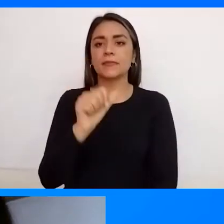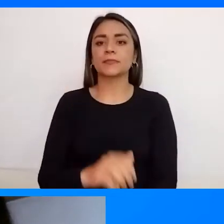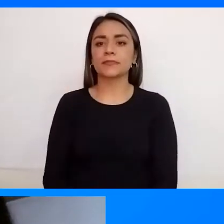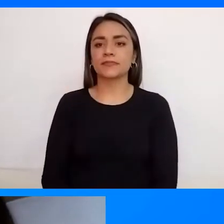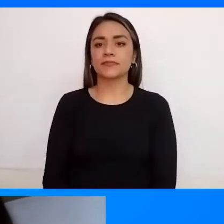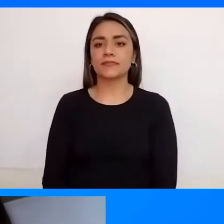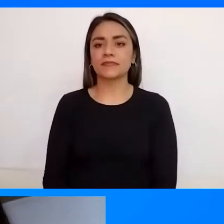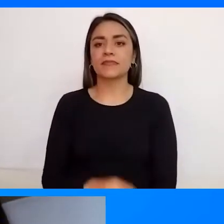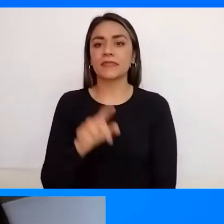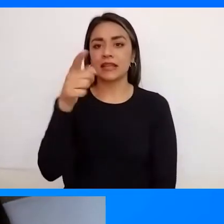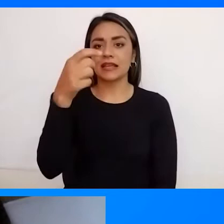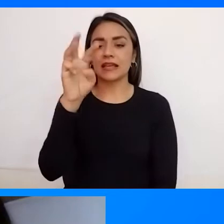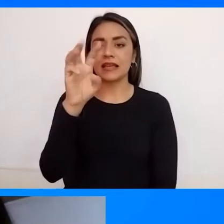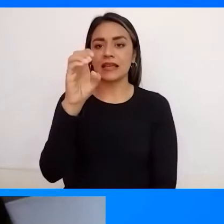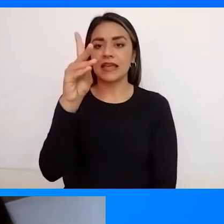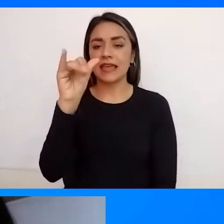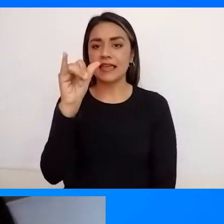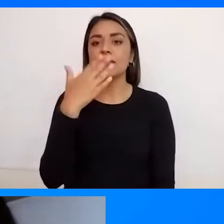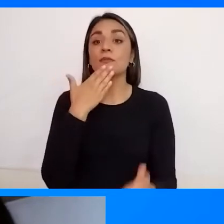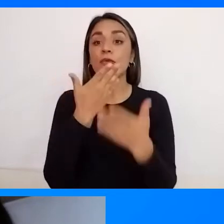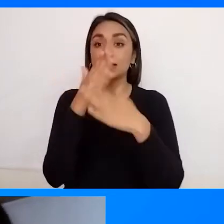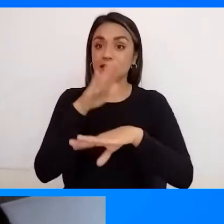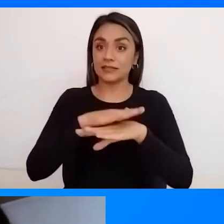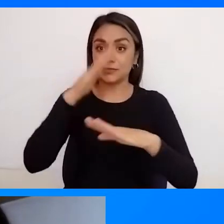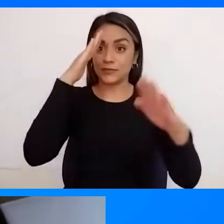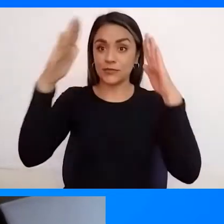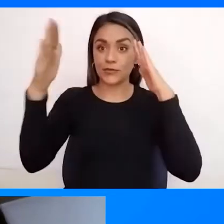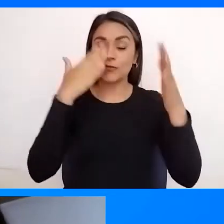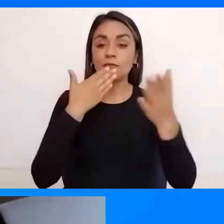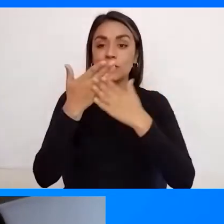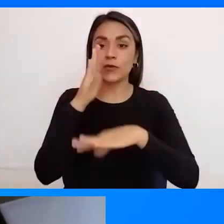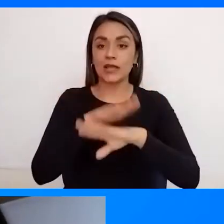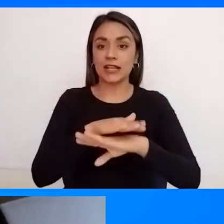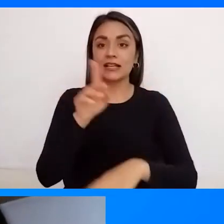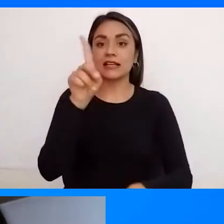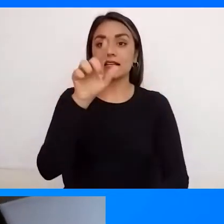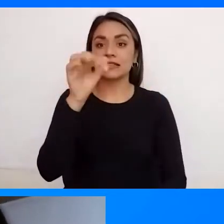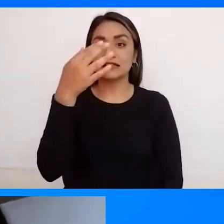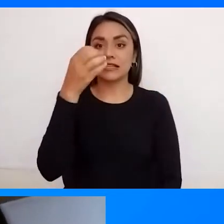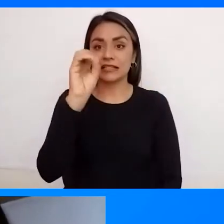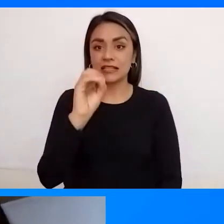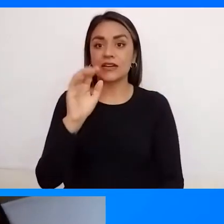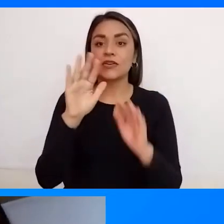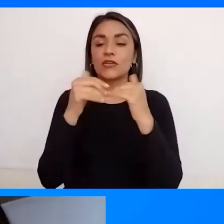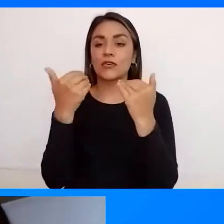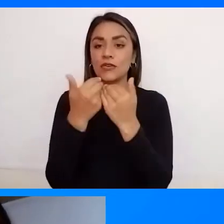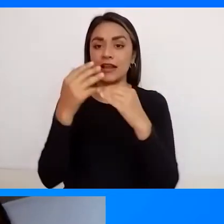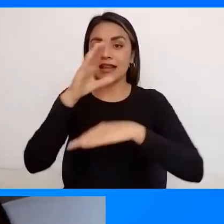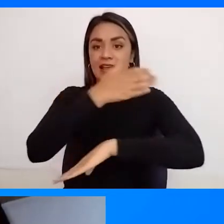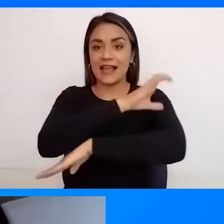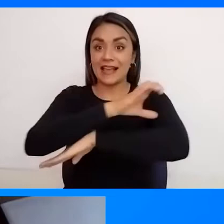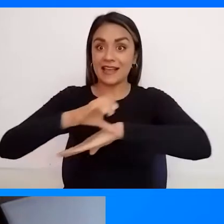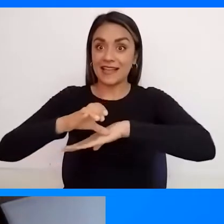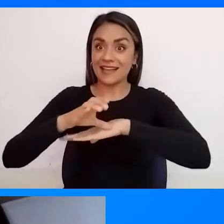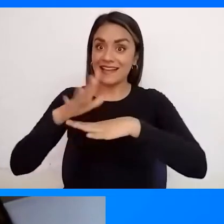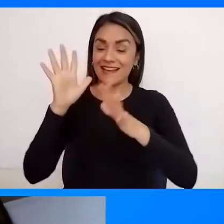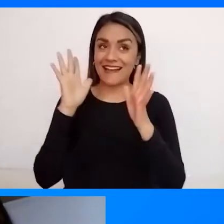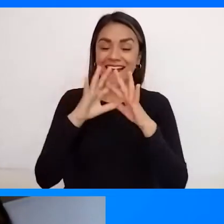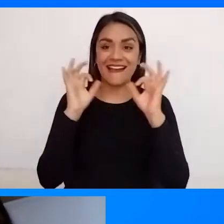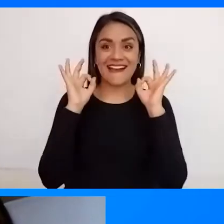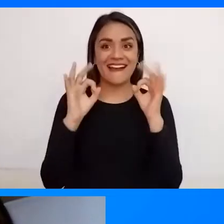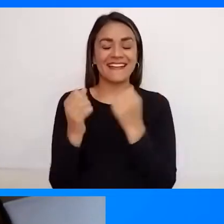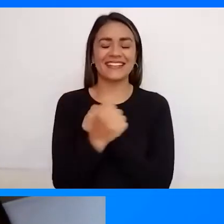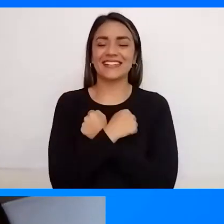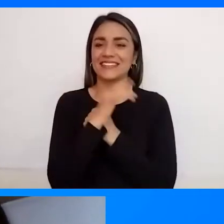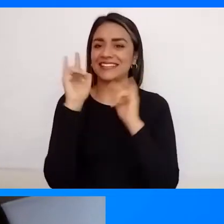.D. Álvarez Muy buenas tardes Muy buenas tardes Santiago Del Colegio Integrado La Candelaria Genial Yo amo ese